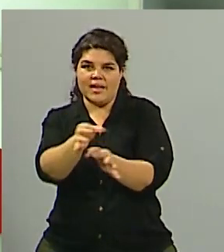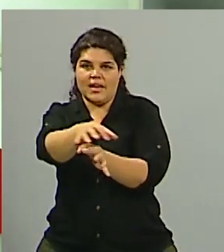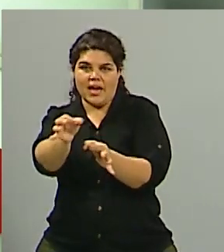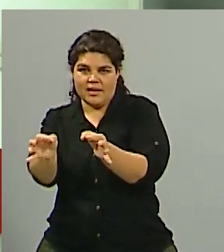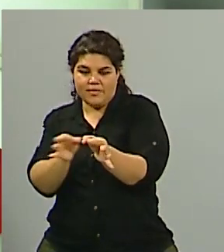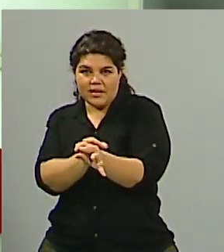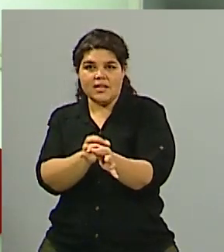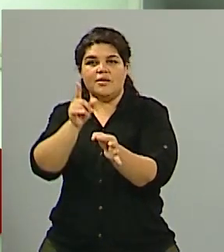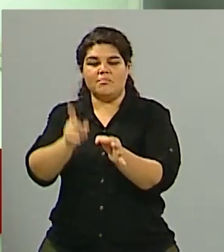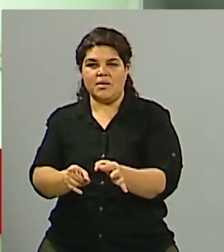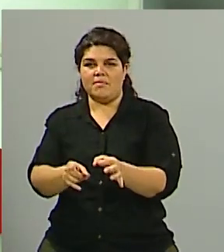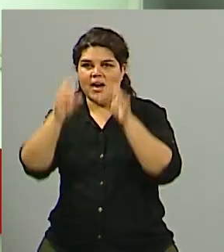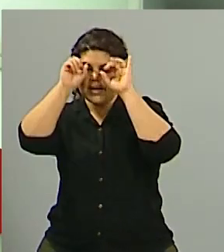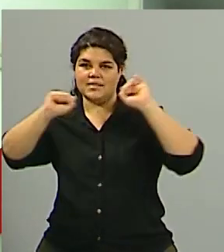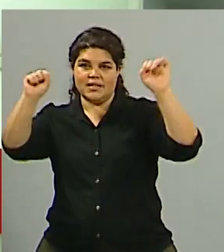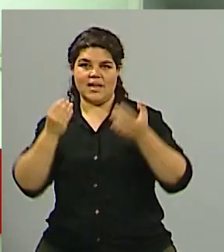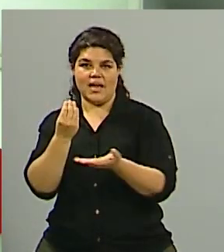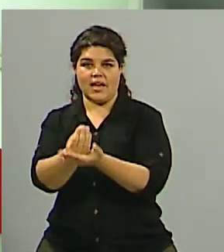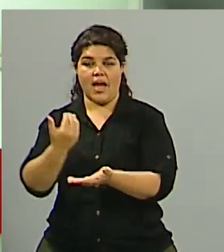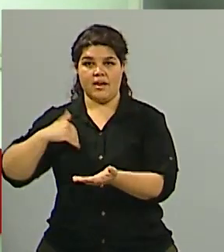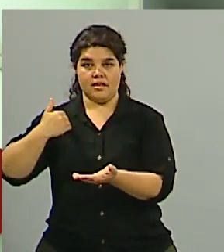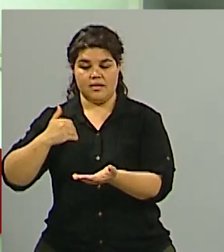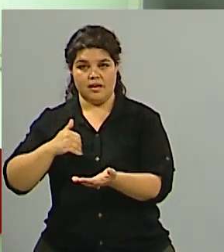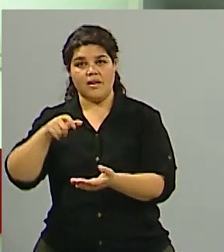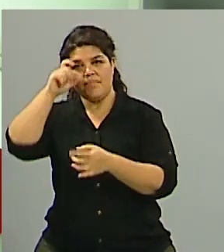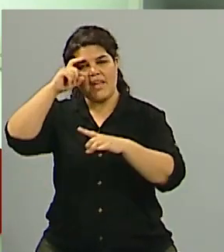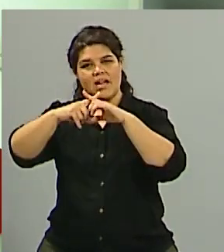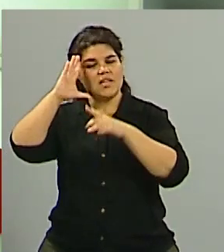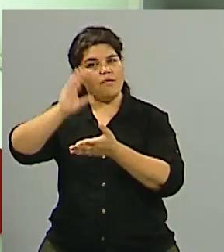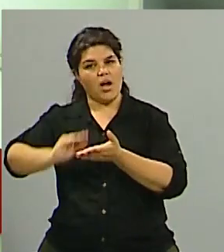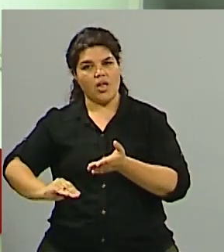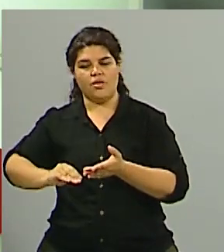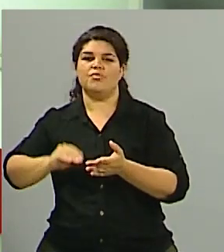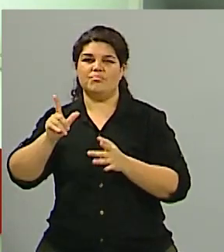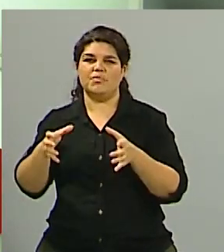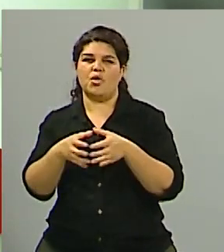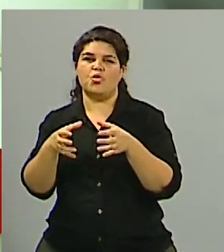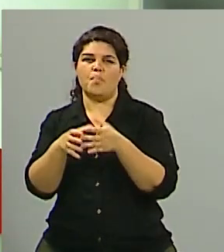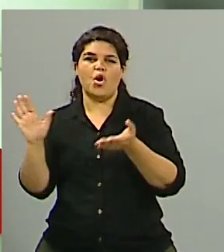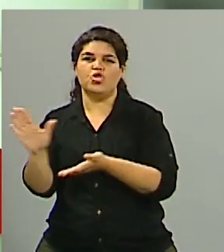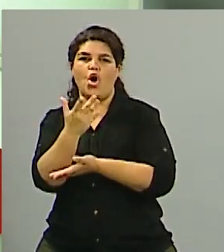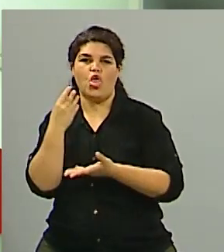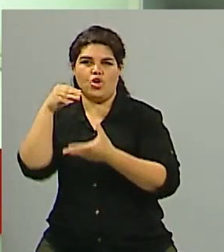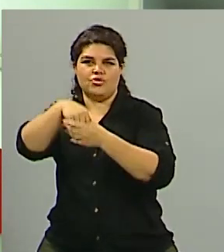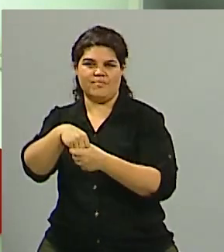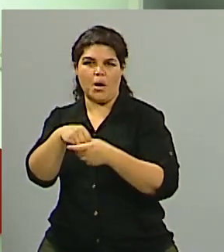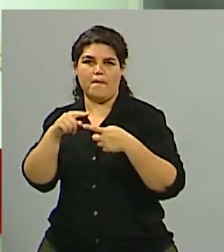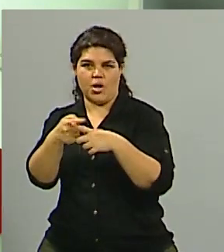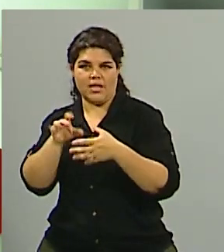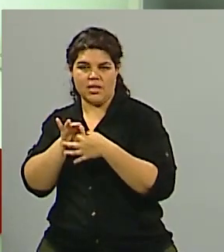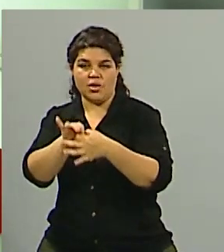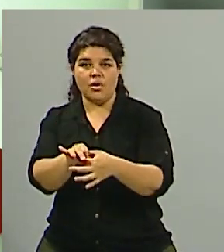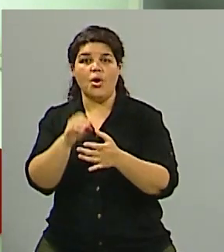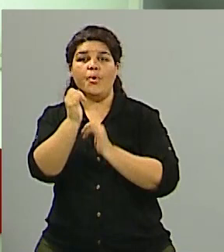abogado, ex diputado de la Nación del justicialismo, del peronismo y del Frente de Todos, hablando con nosotros de esta causa, de